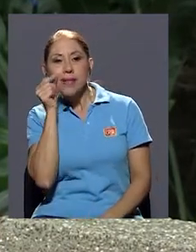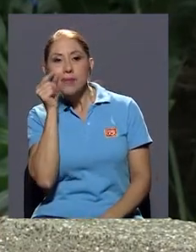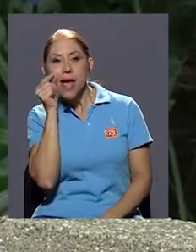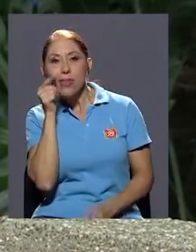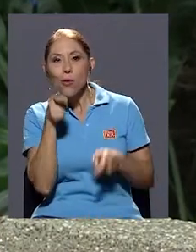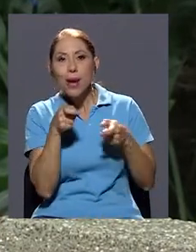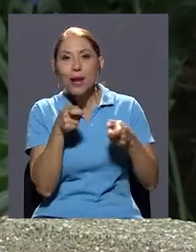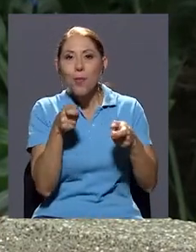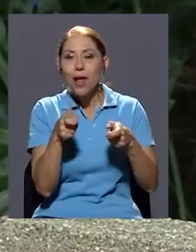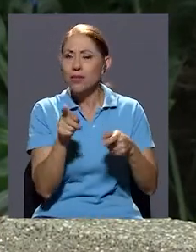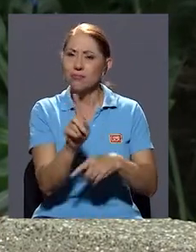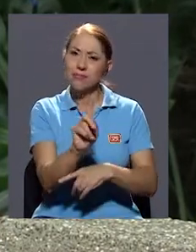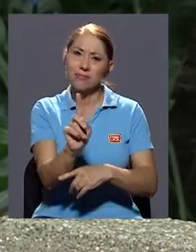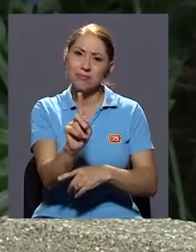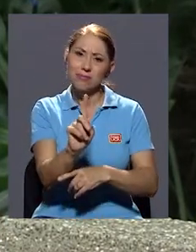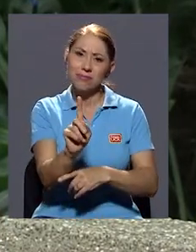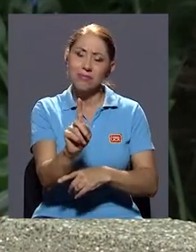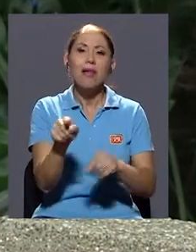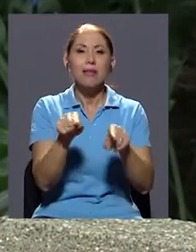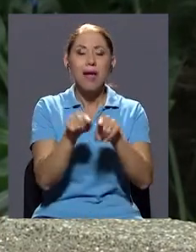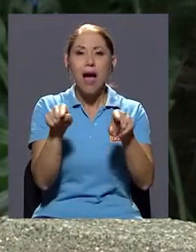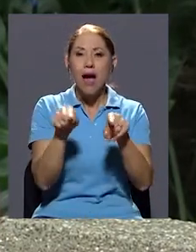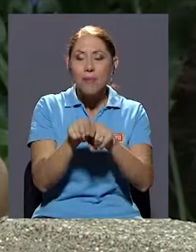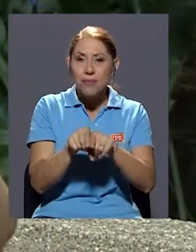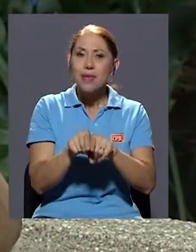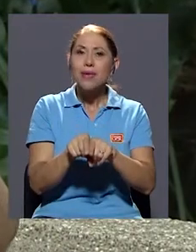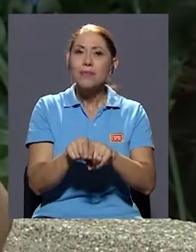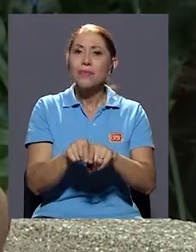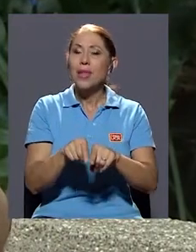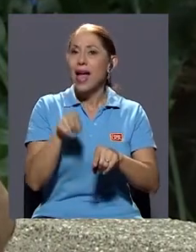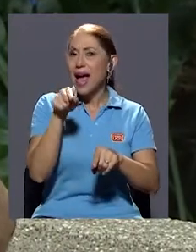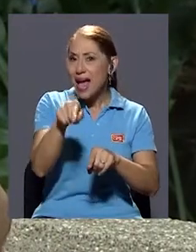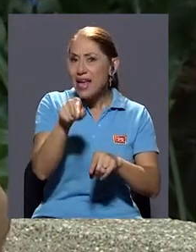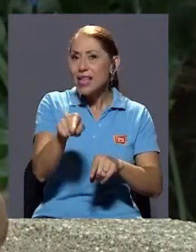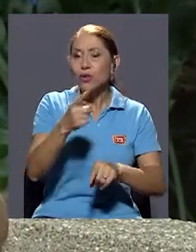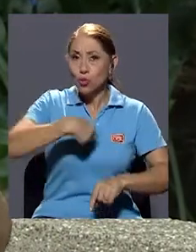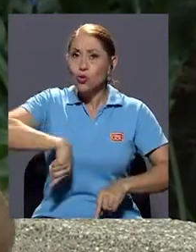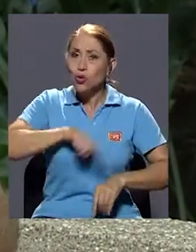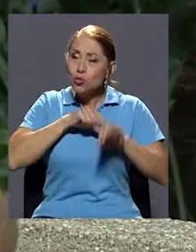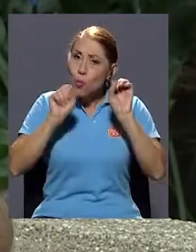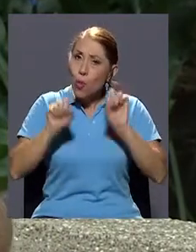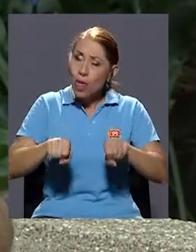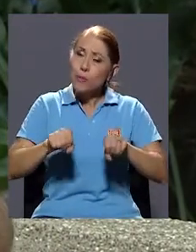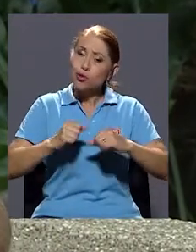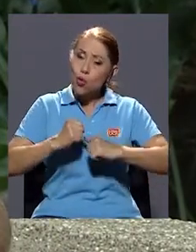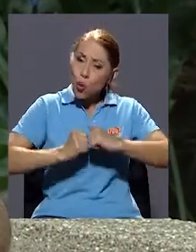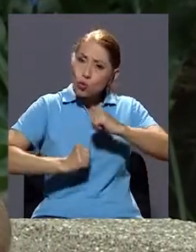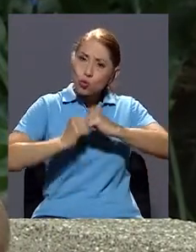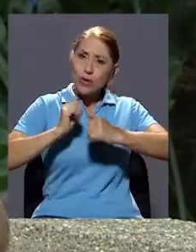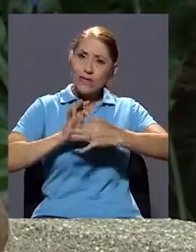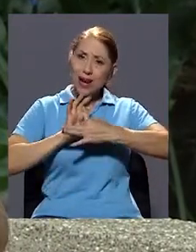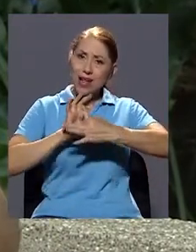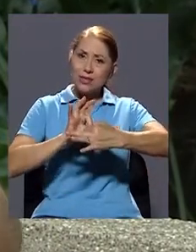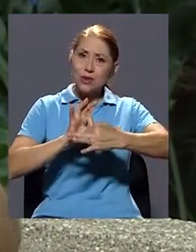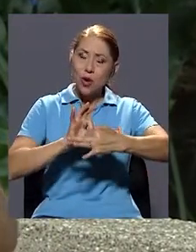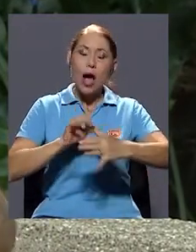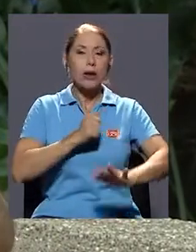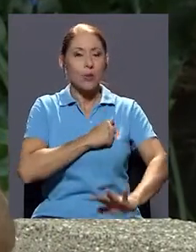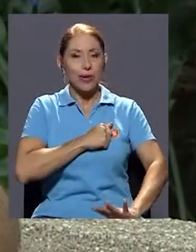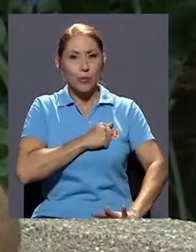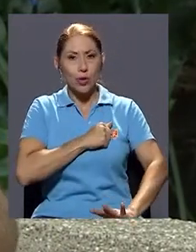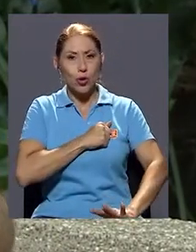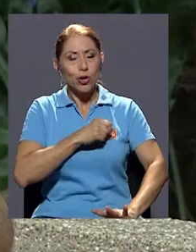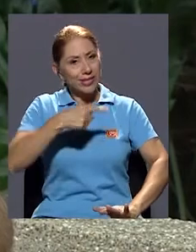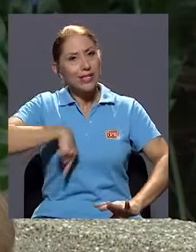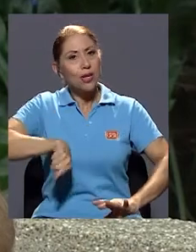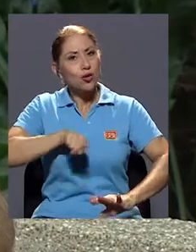manipulando, sino para también en ese tracto nosotros podemos construir relaciones, perdón, si podemos